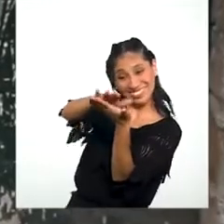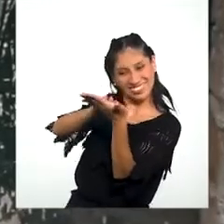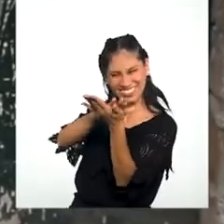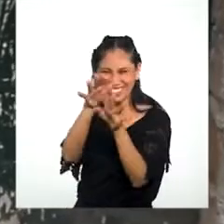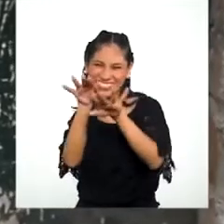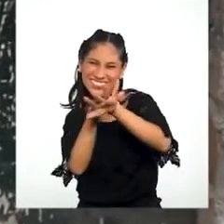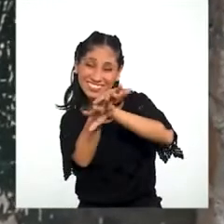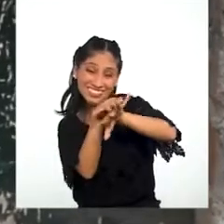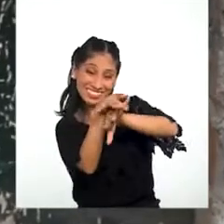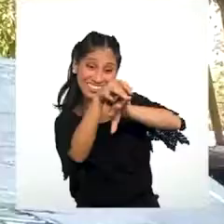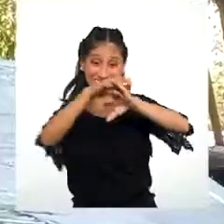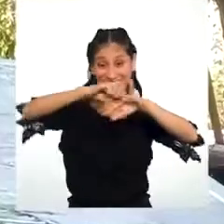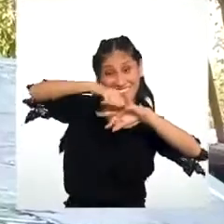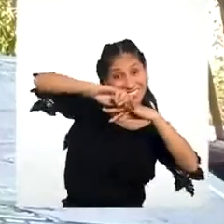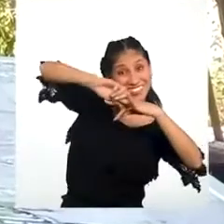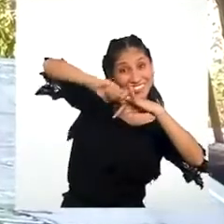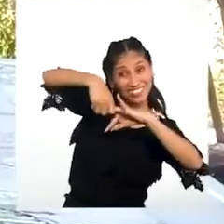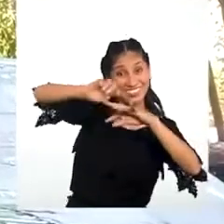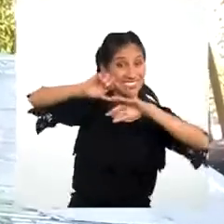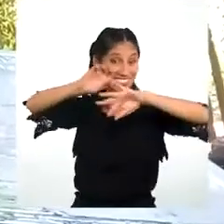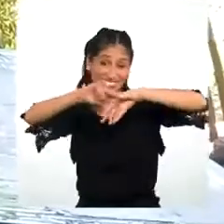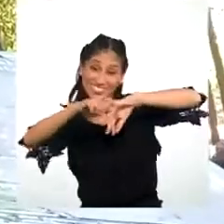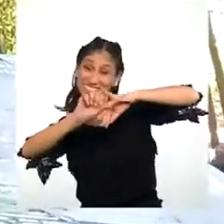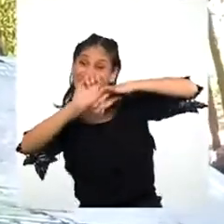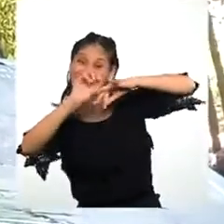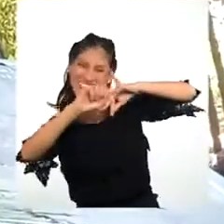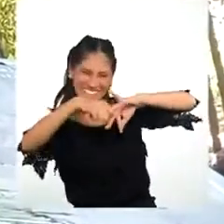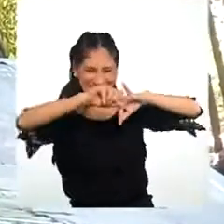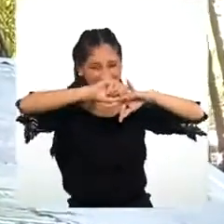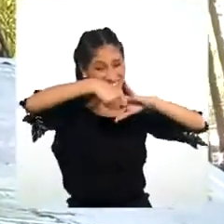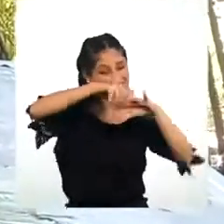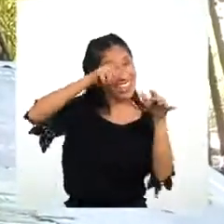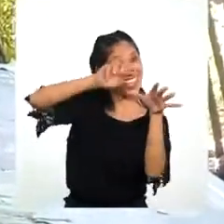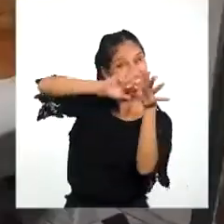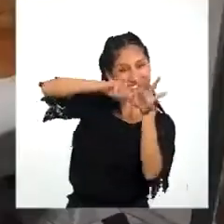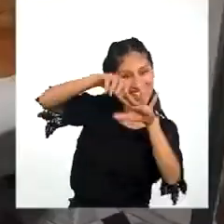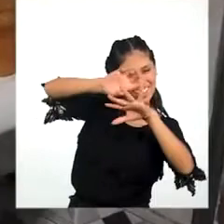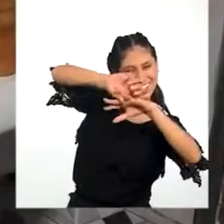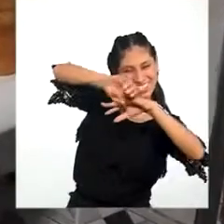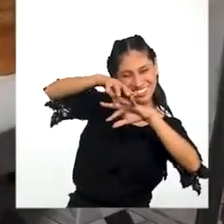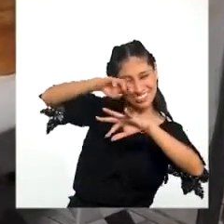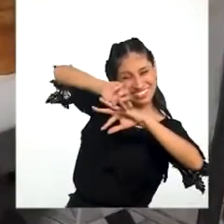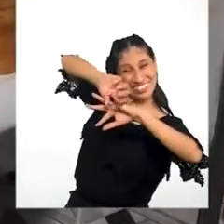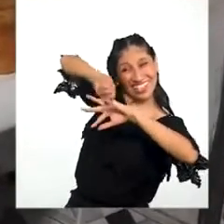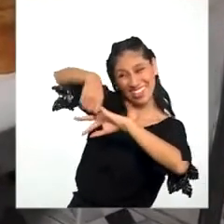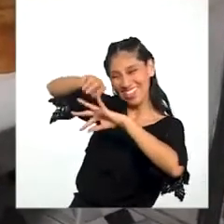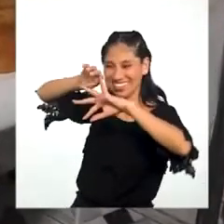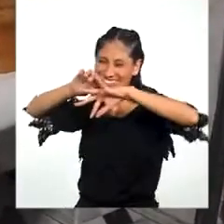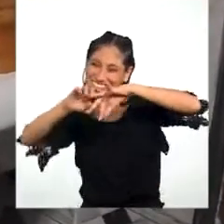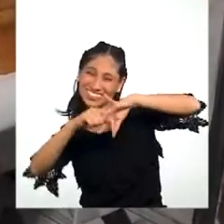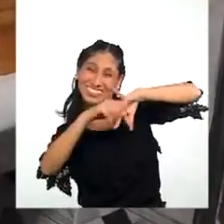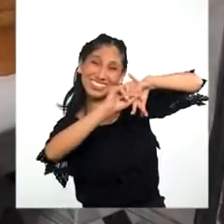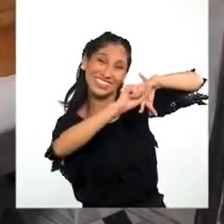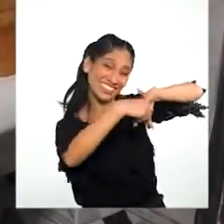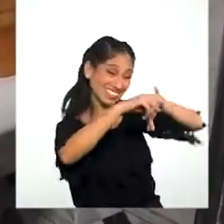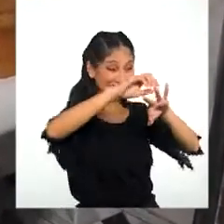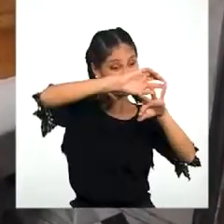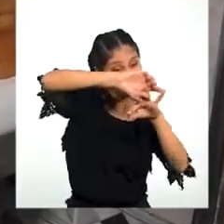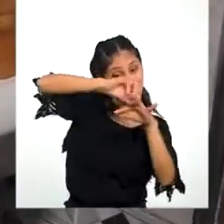cada dedo Con cuidado El pulgar Por ti voy a empezar Yo te froto Te froto Con mucho jabón